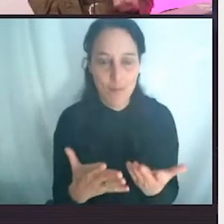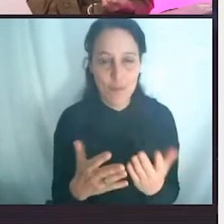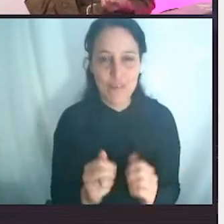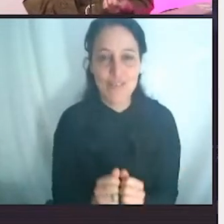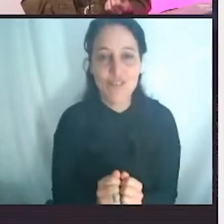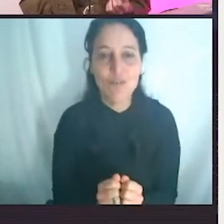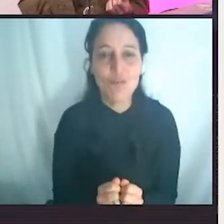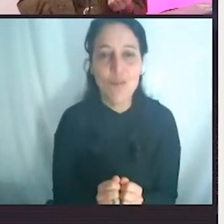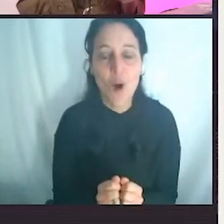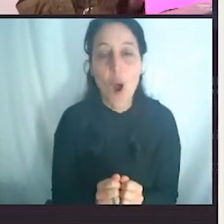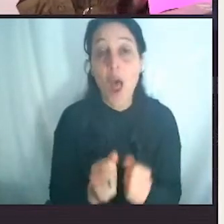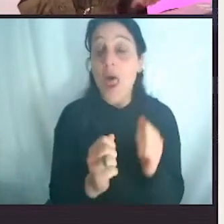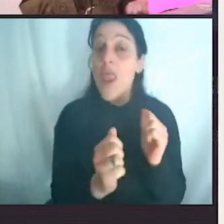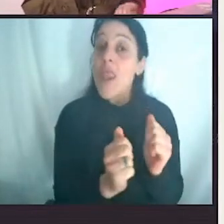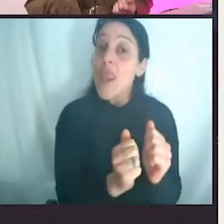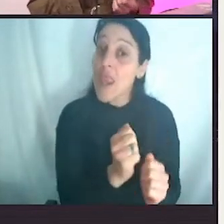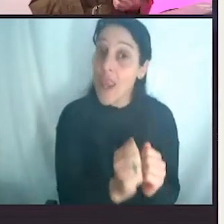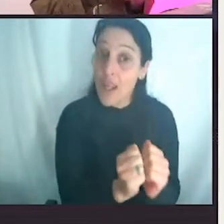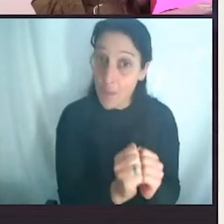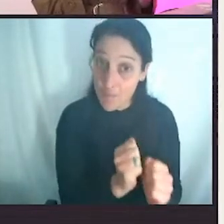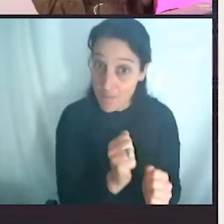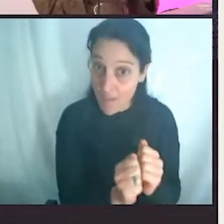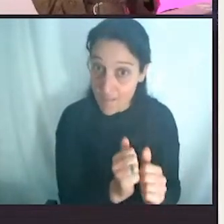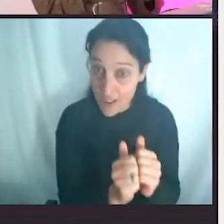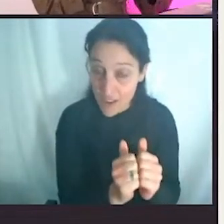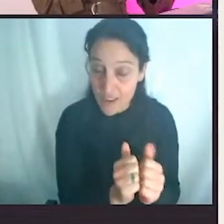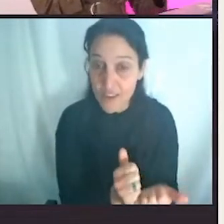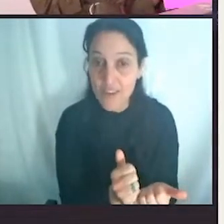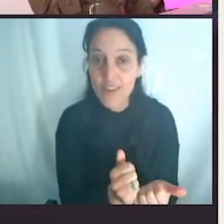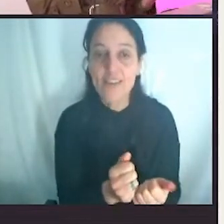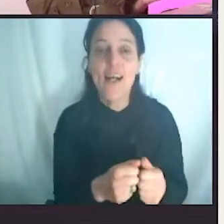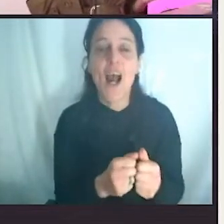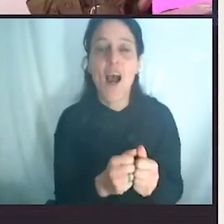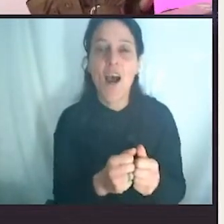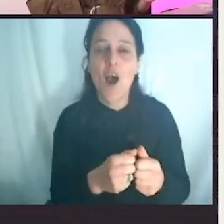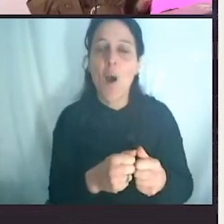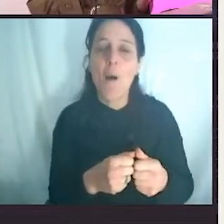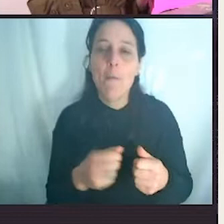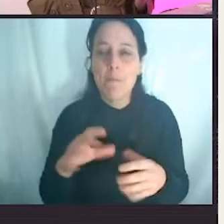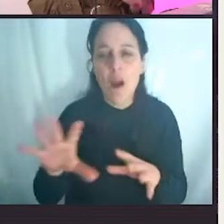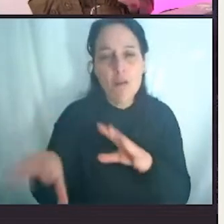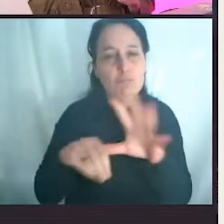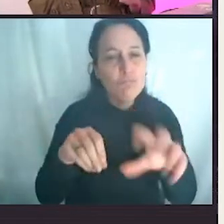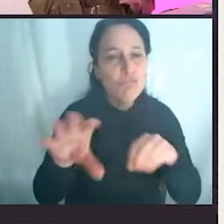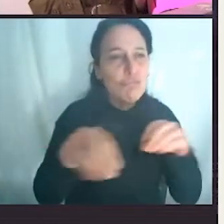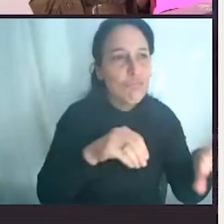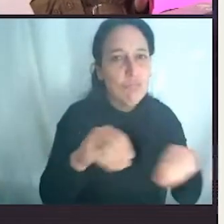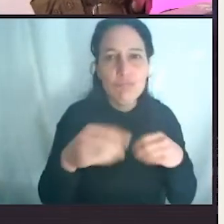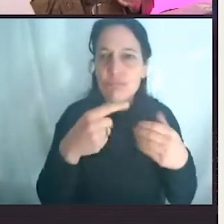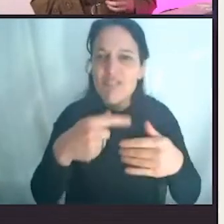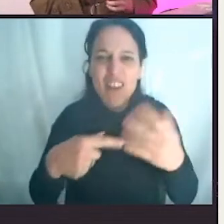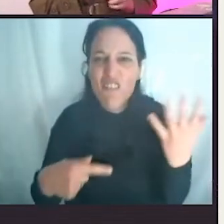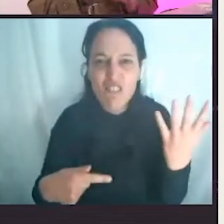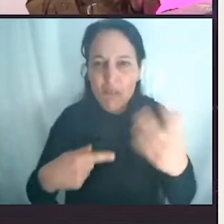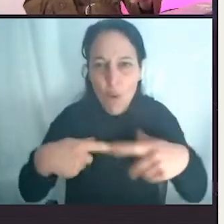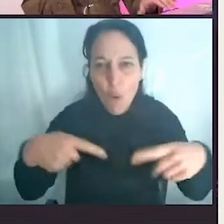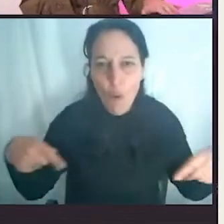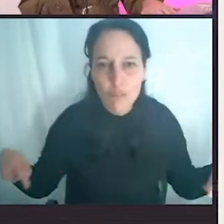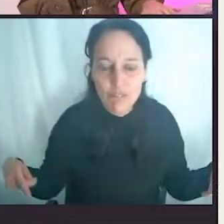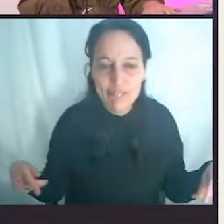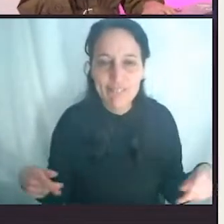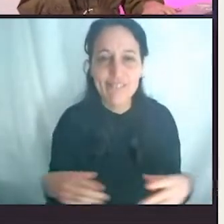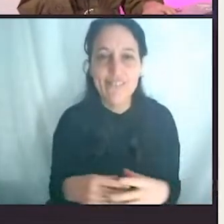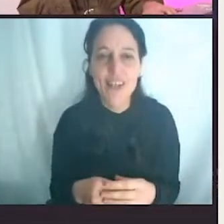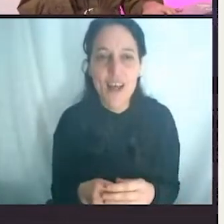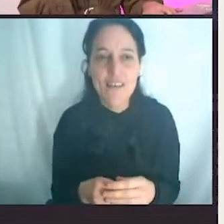donde producimos estos productos que se llama Darabi, generamos a partir de diversos materiales, productos que generan todo este impacto en la